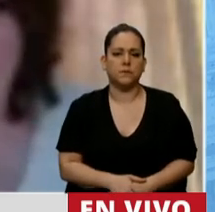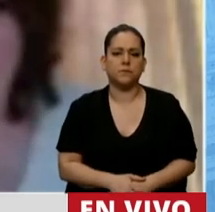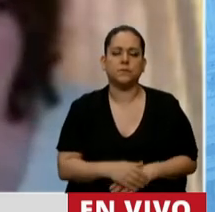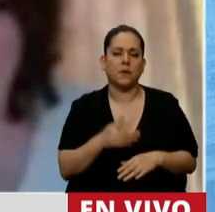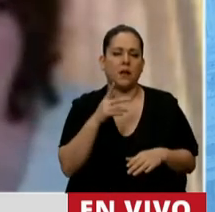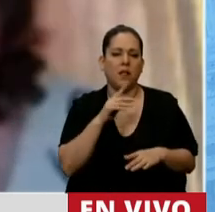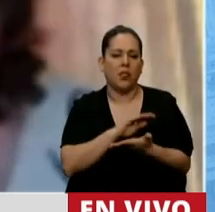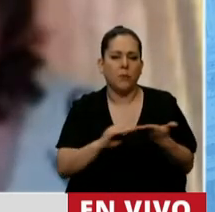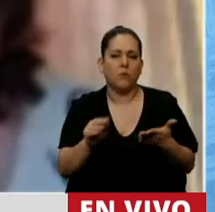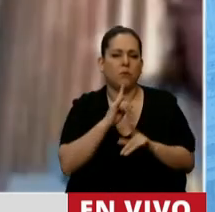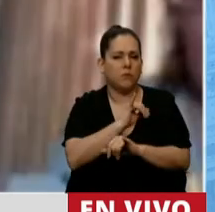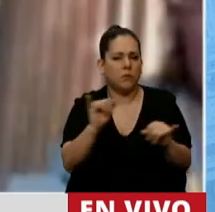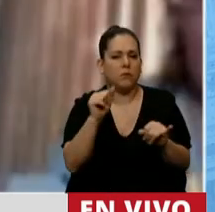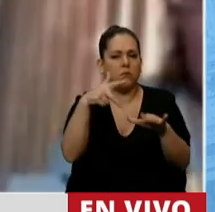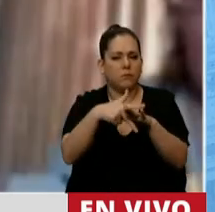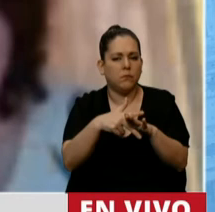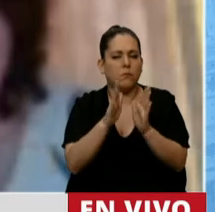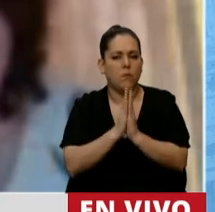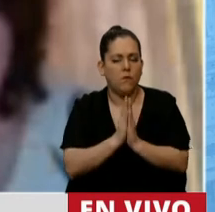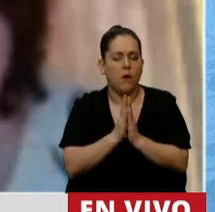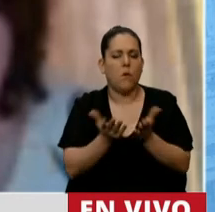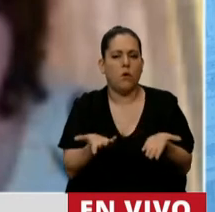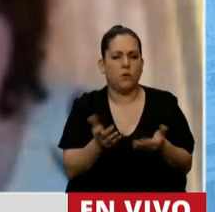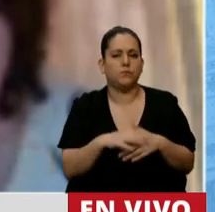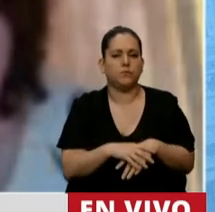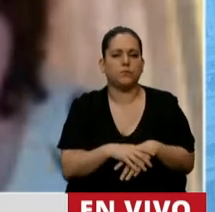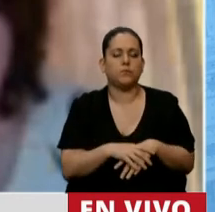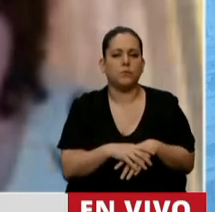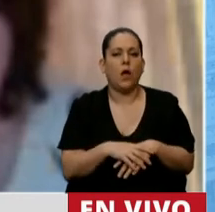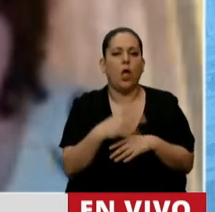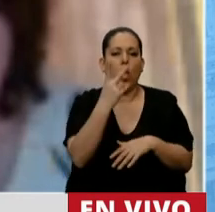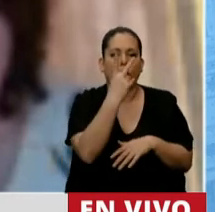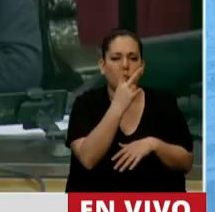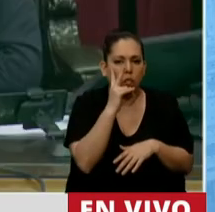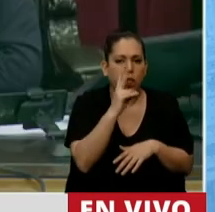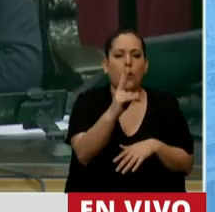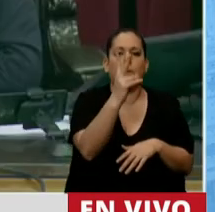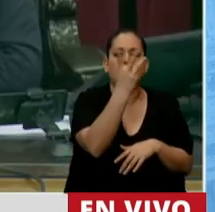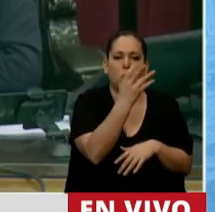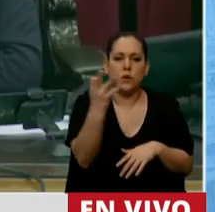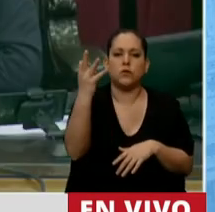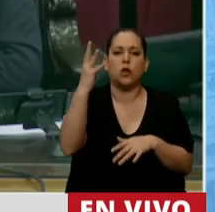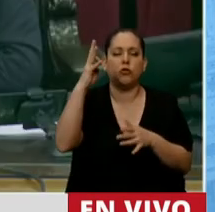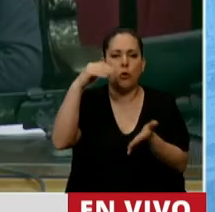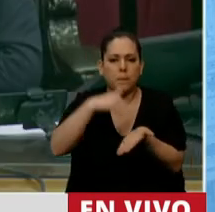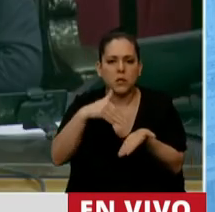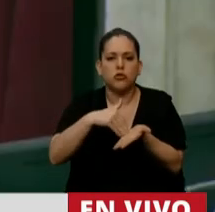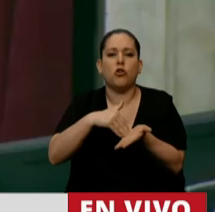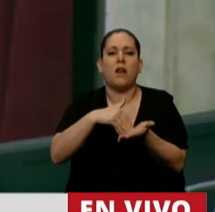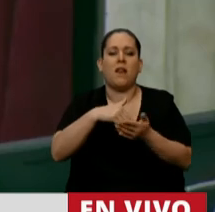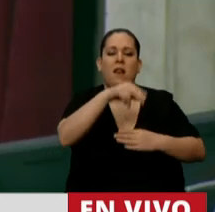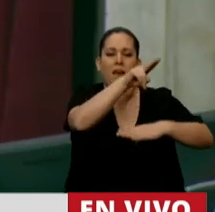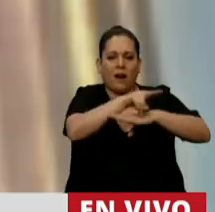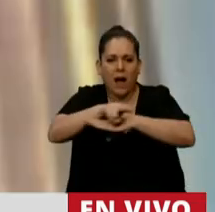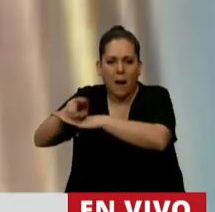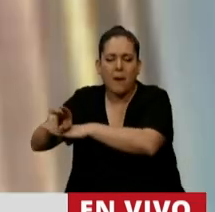por lo que no se genera muchísimo la atención, sí, cómo no, de 2.400 millones, por ejemplo, de camas o